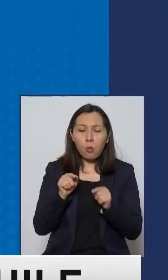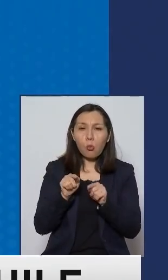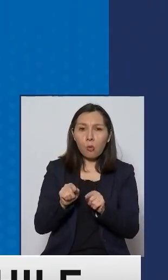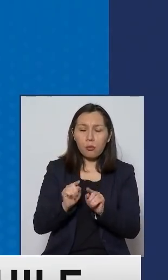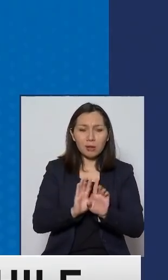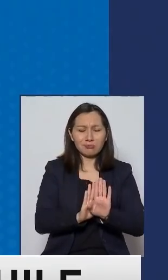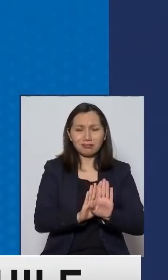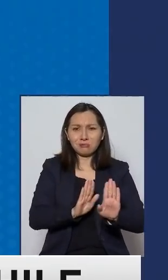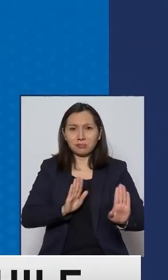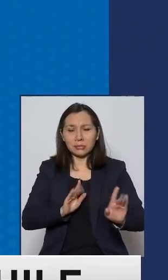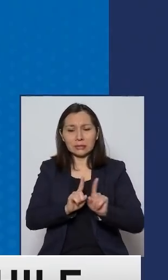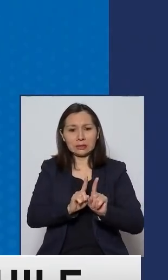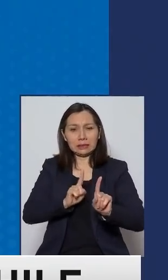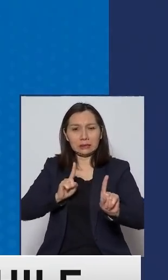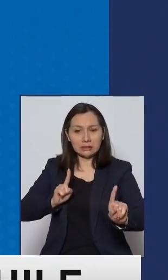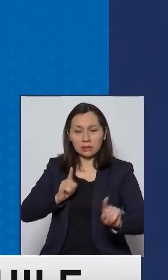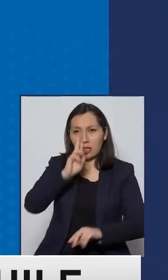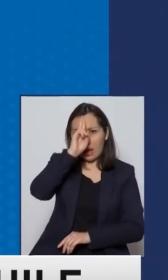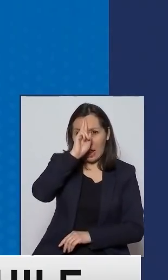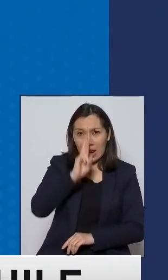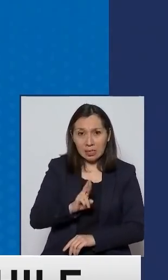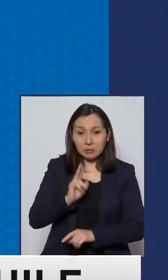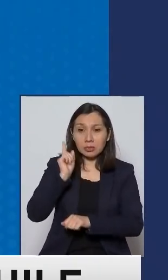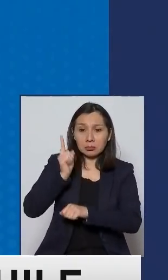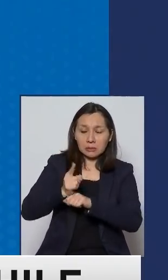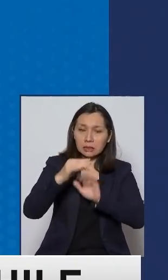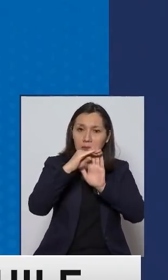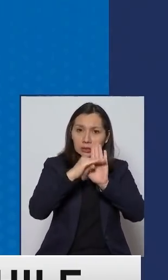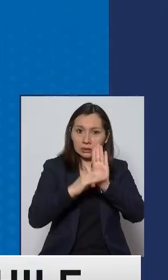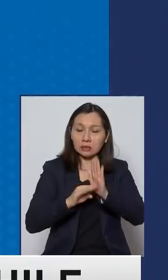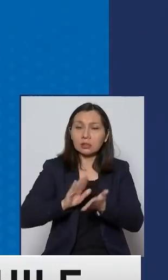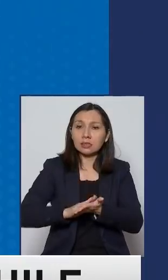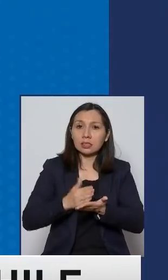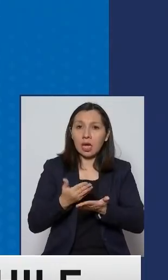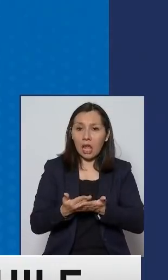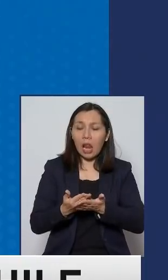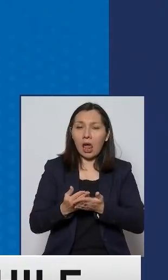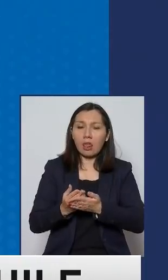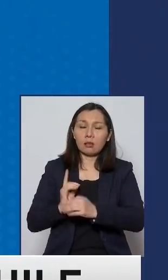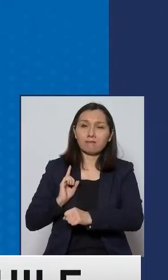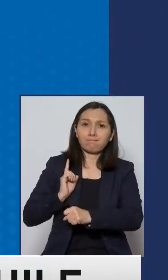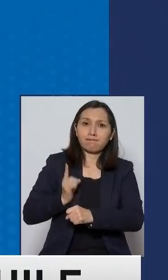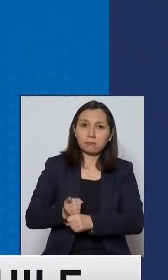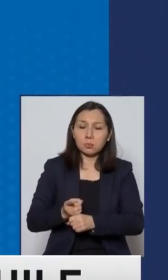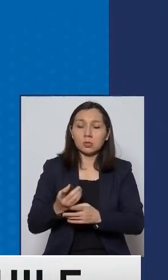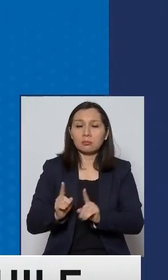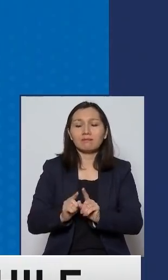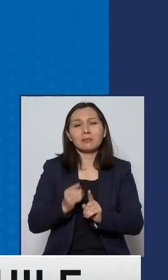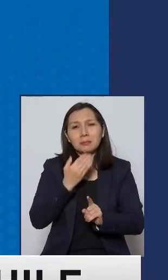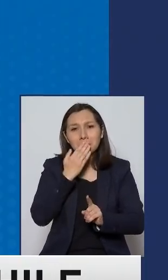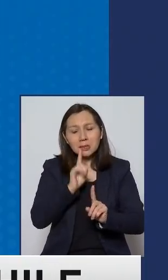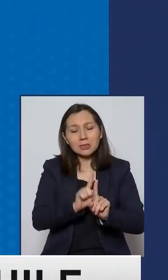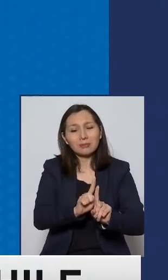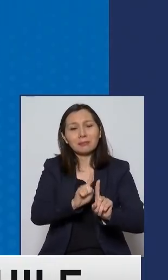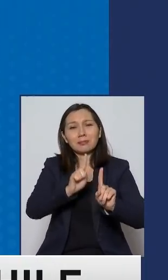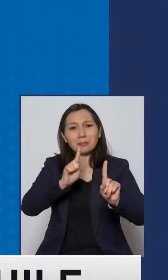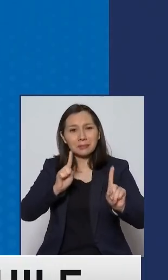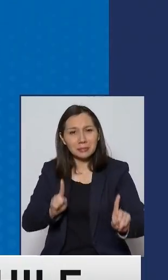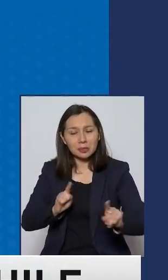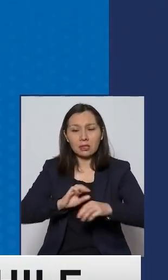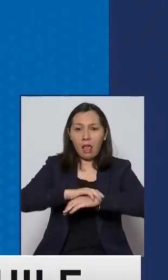alejados de otro, a respetar las medidas sanitarias que hemos impuesto, distanciamiento social,